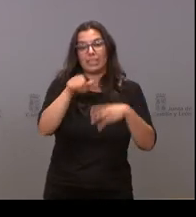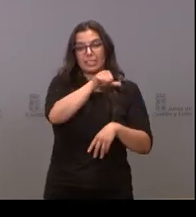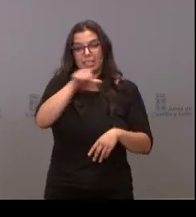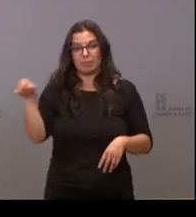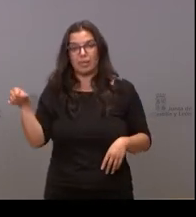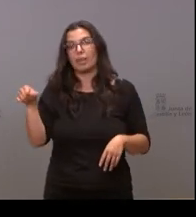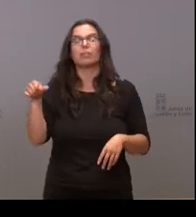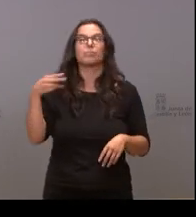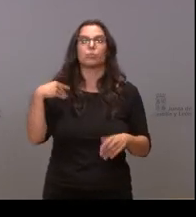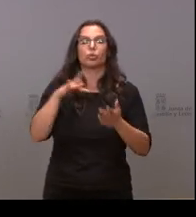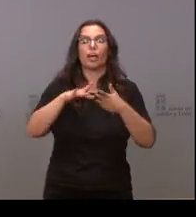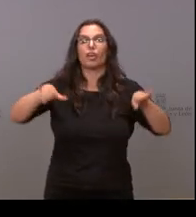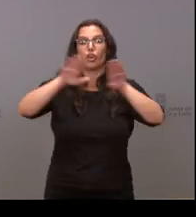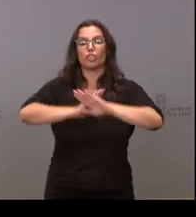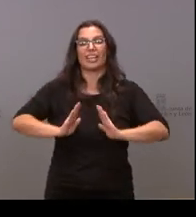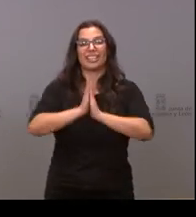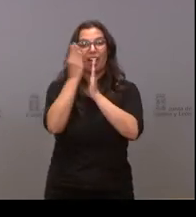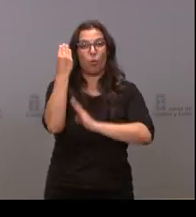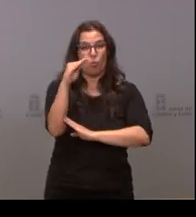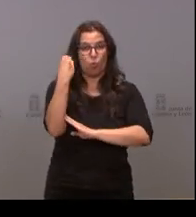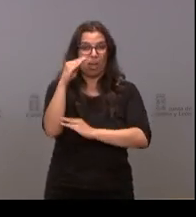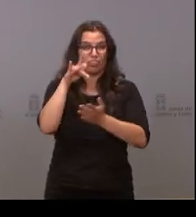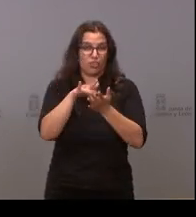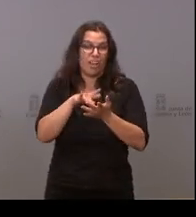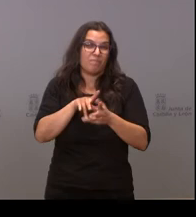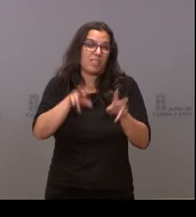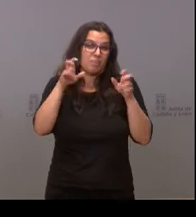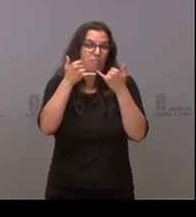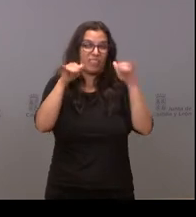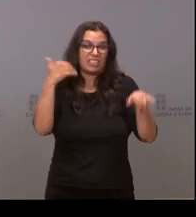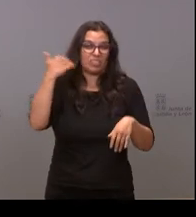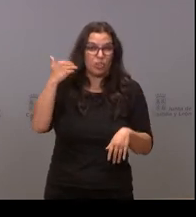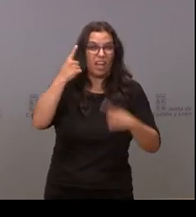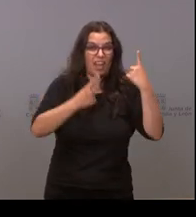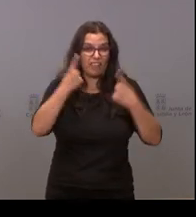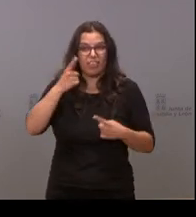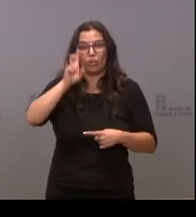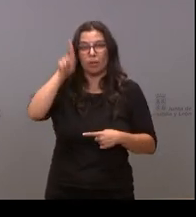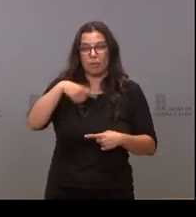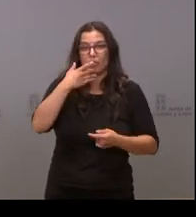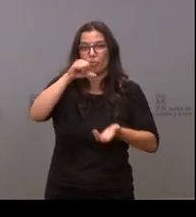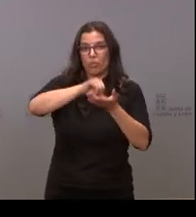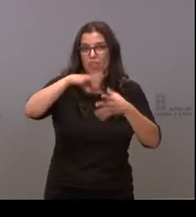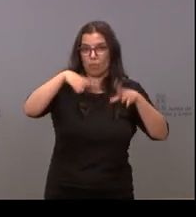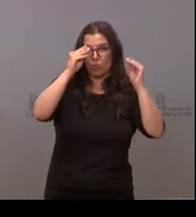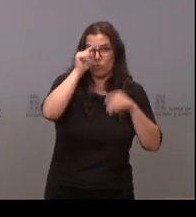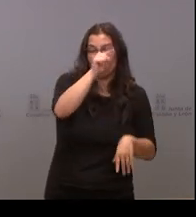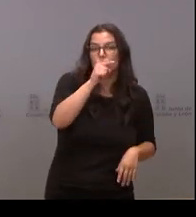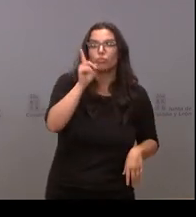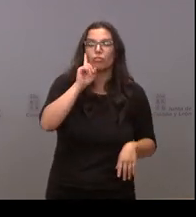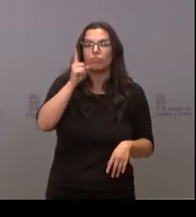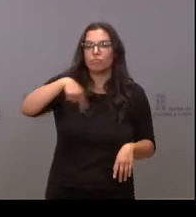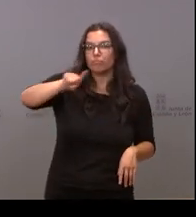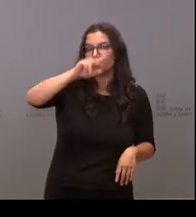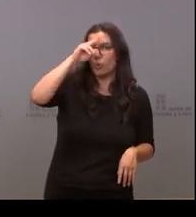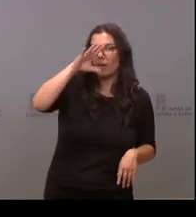de San Juan. También serían fiestas en Soria, en otras localidades como Burgos. No sé si hay preocupación,